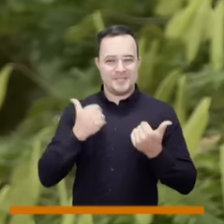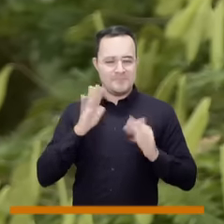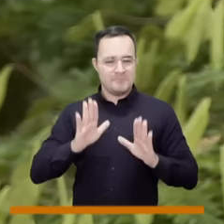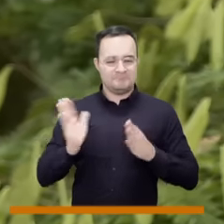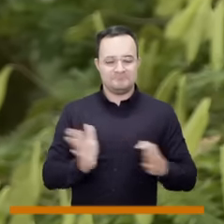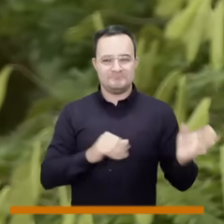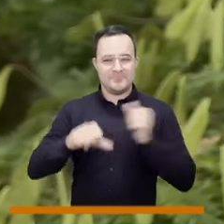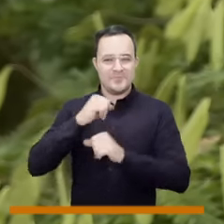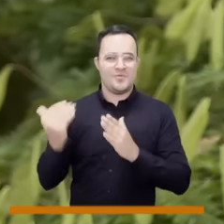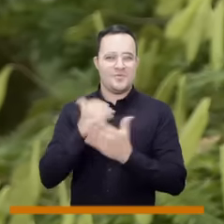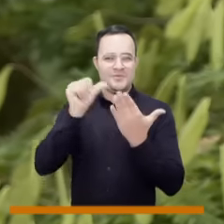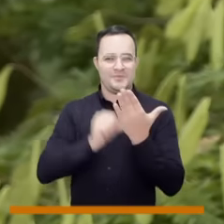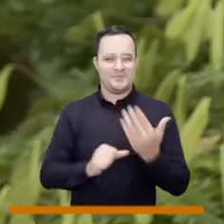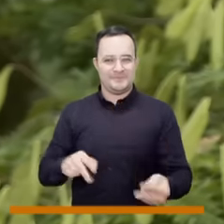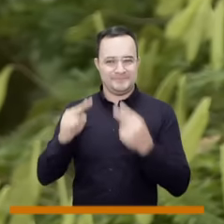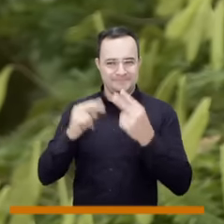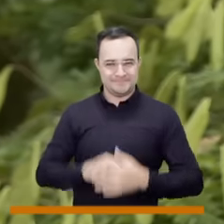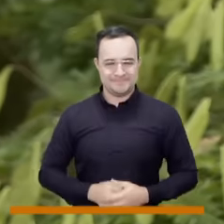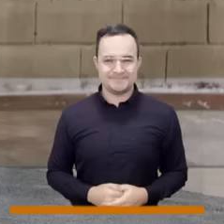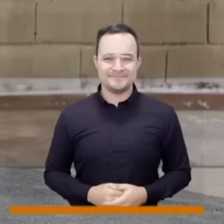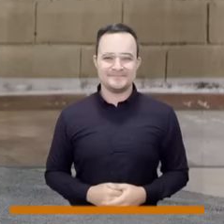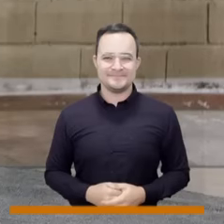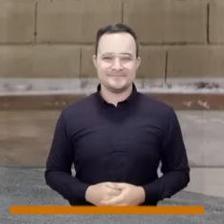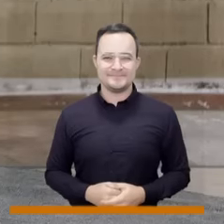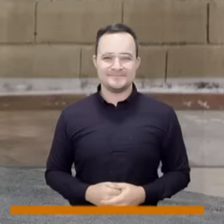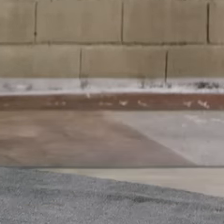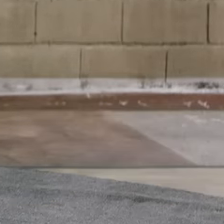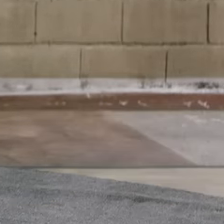pasen muy bien y quédense con nuestra programación.